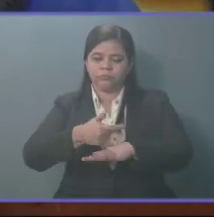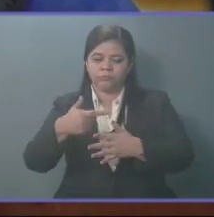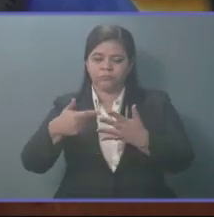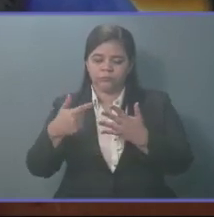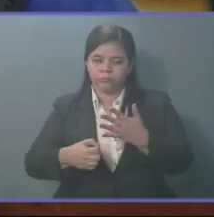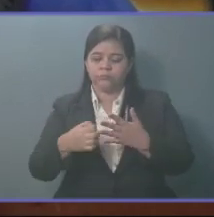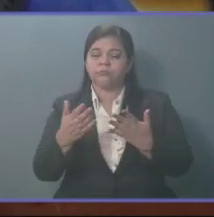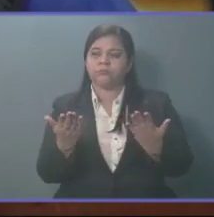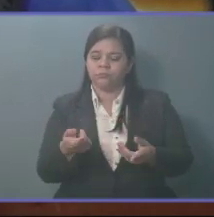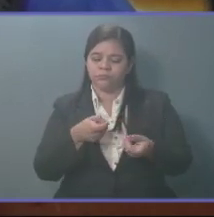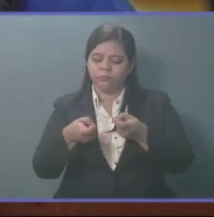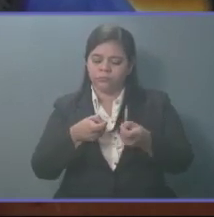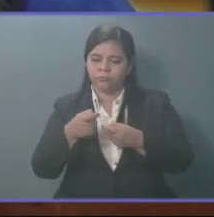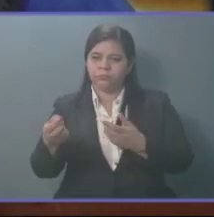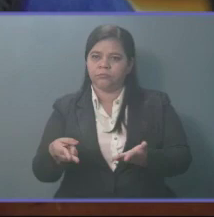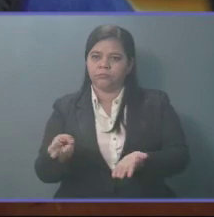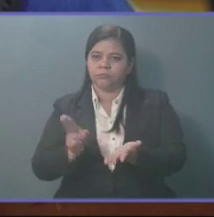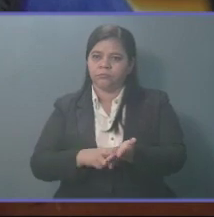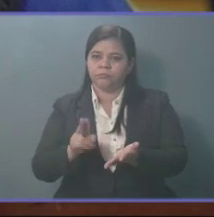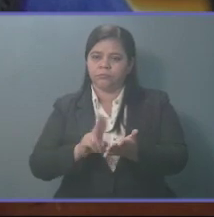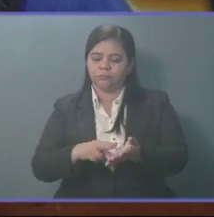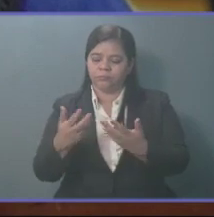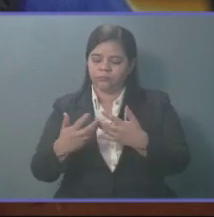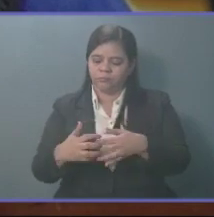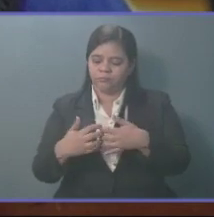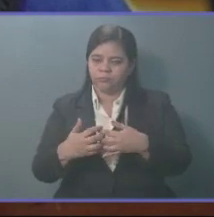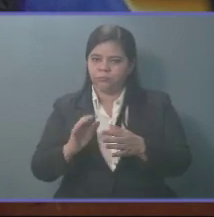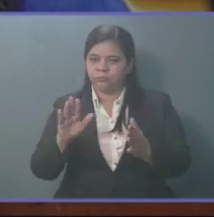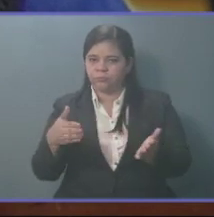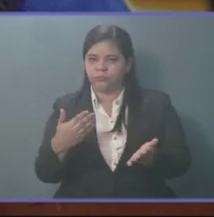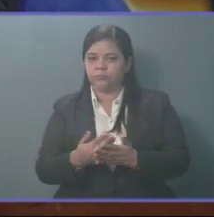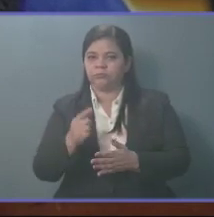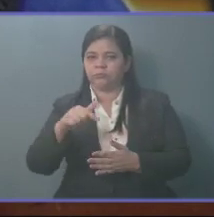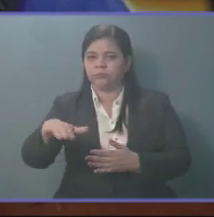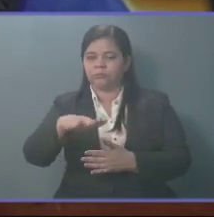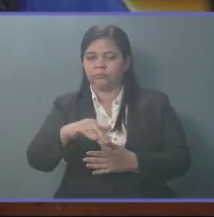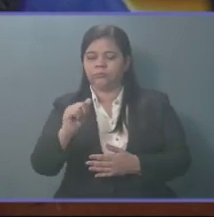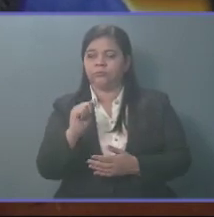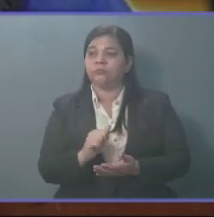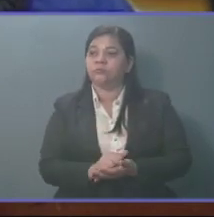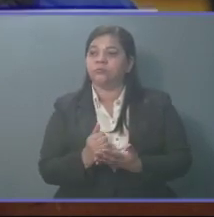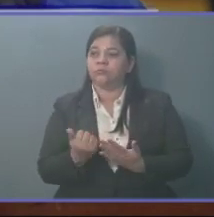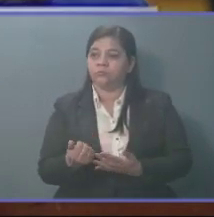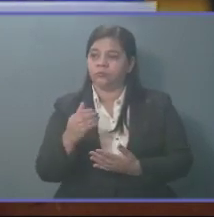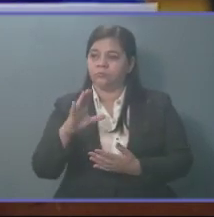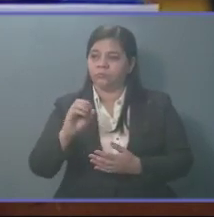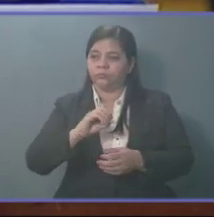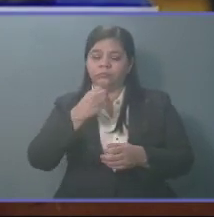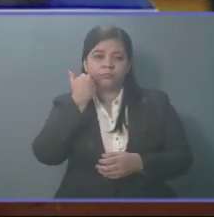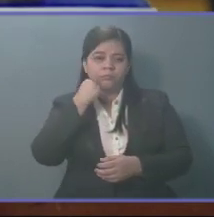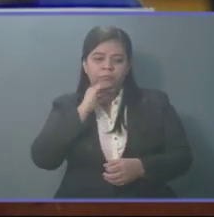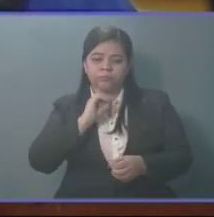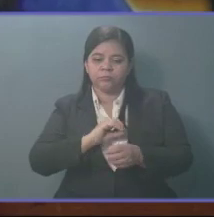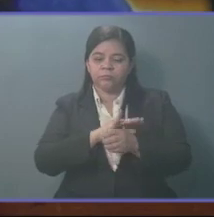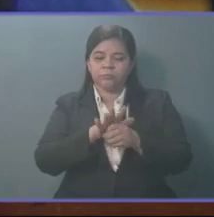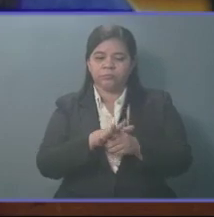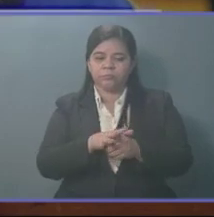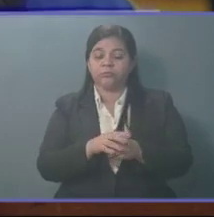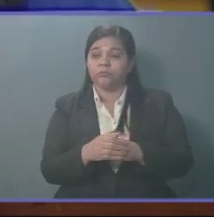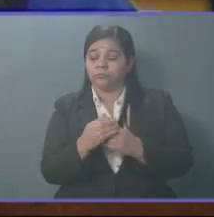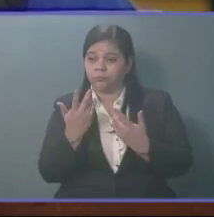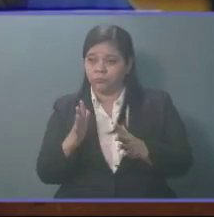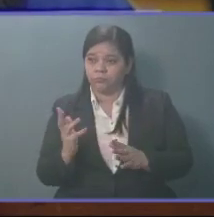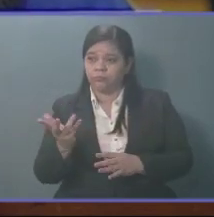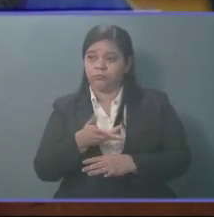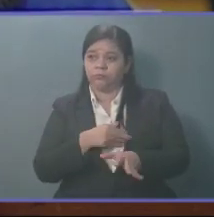para la regulación de matrículas de empresa y registro de locales ante la pandemia por COVID-19. Sobre el particular,